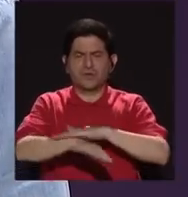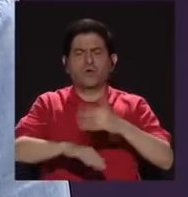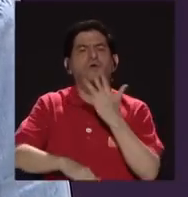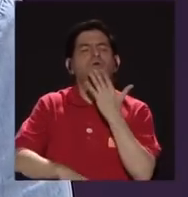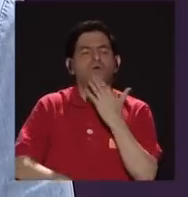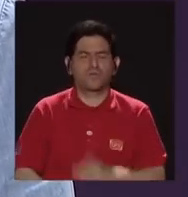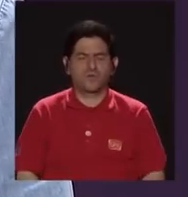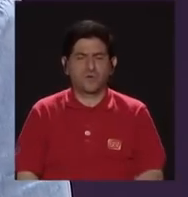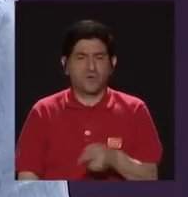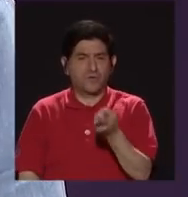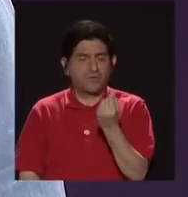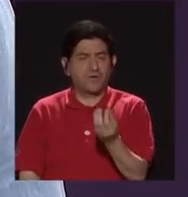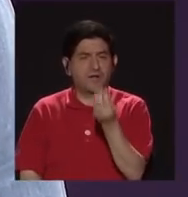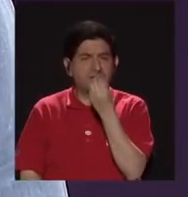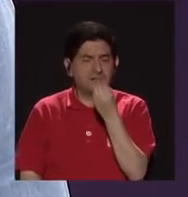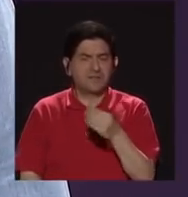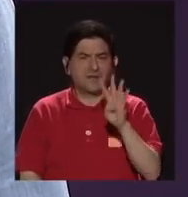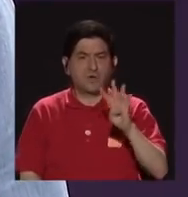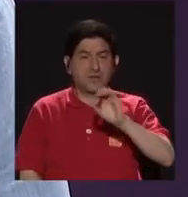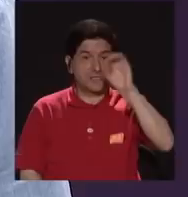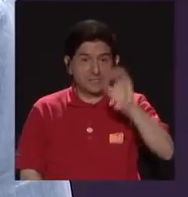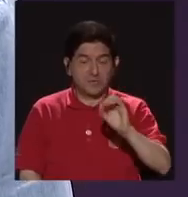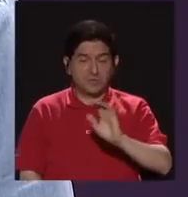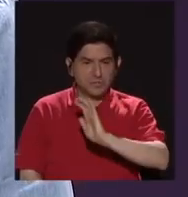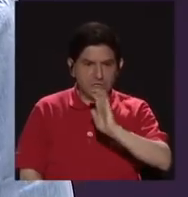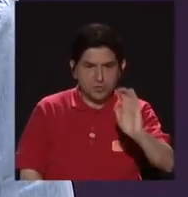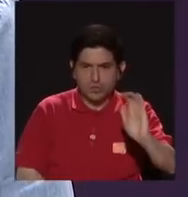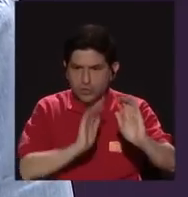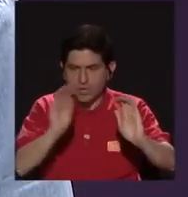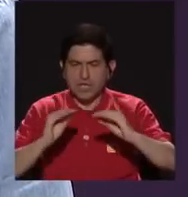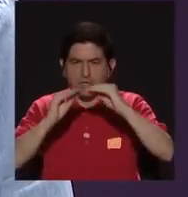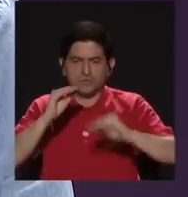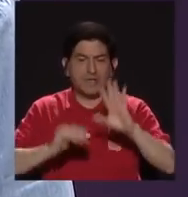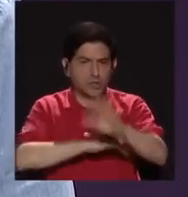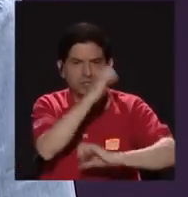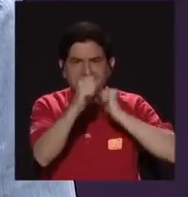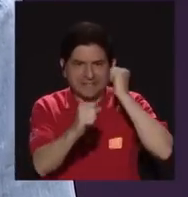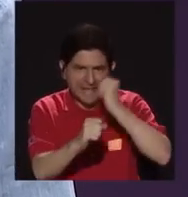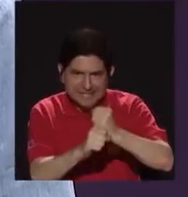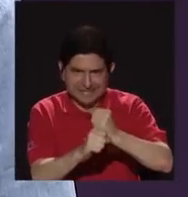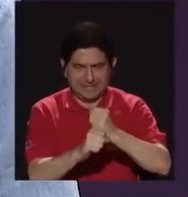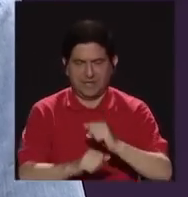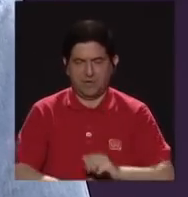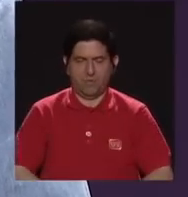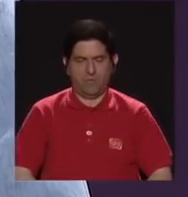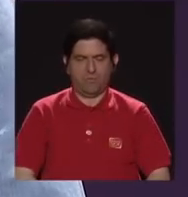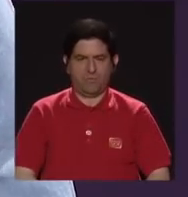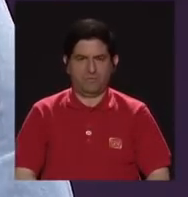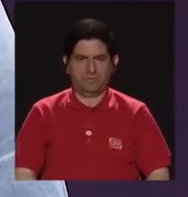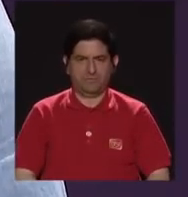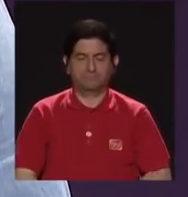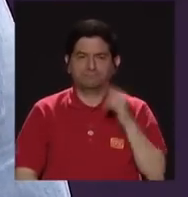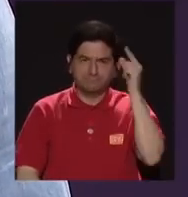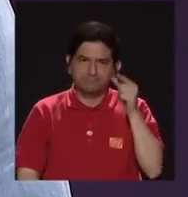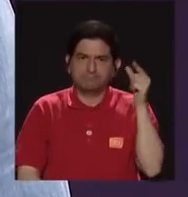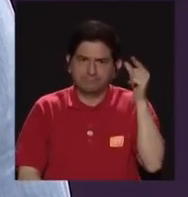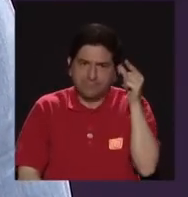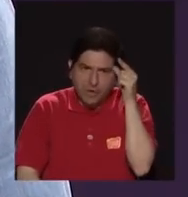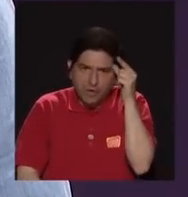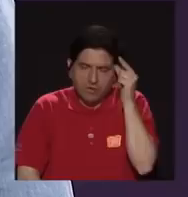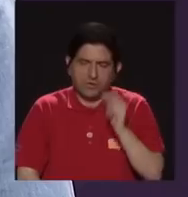desnutrición en 45% en niños menores de 5 años, por supuesto,